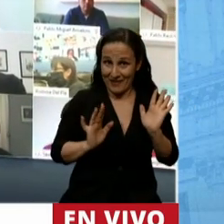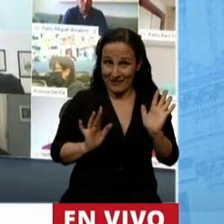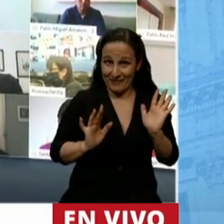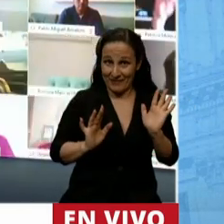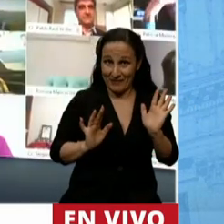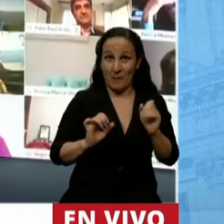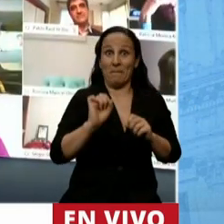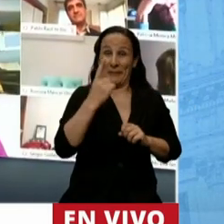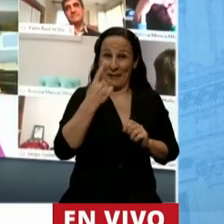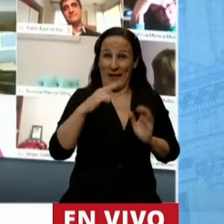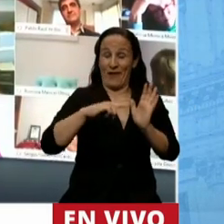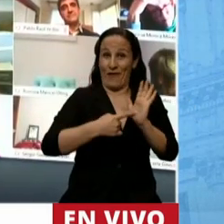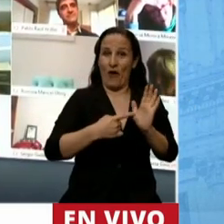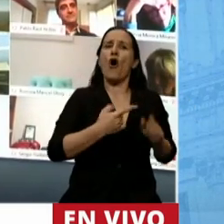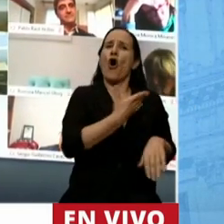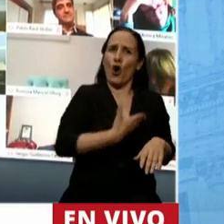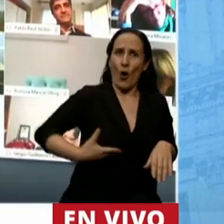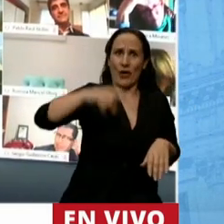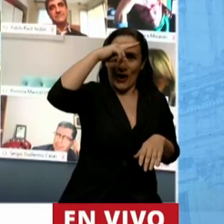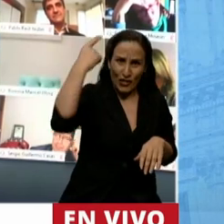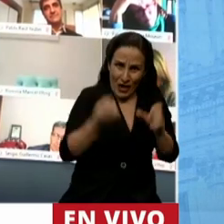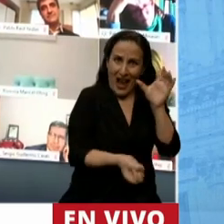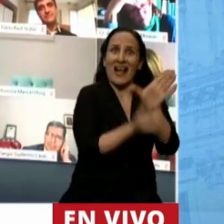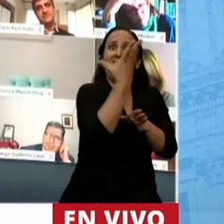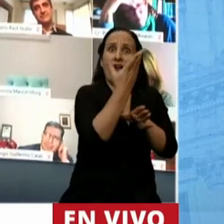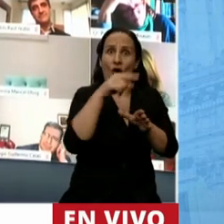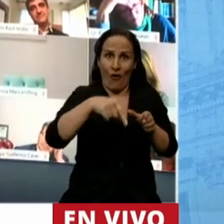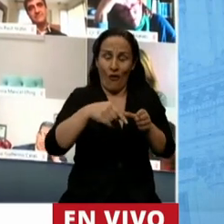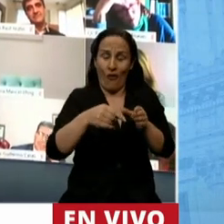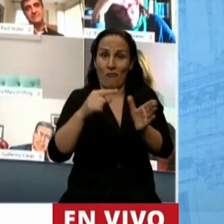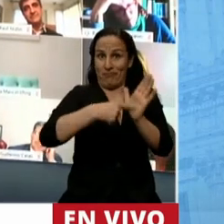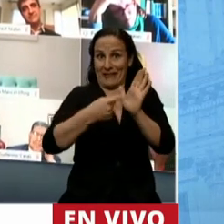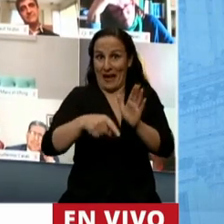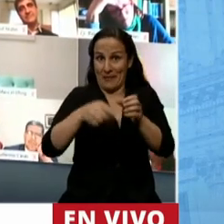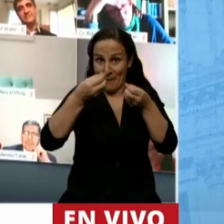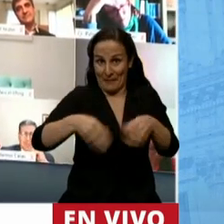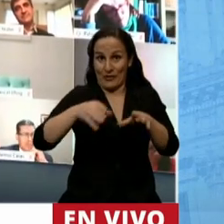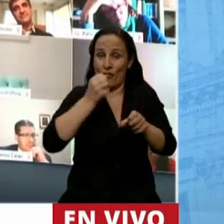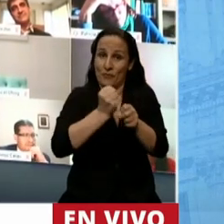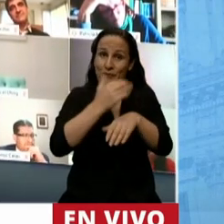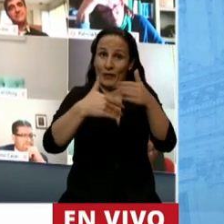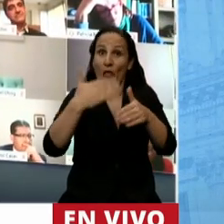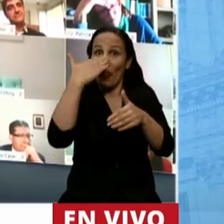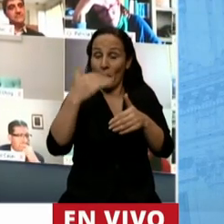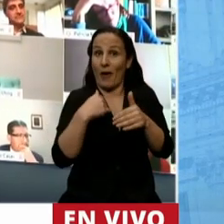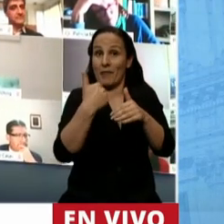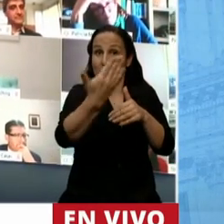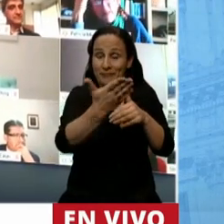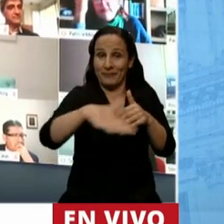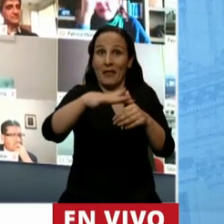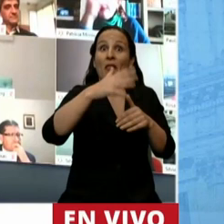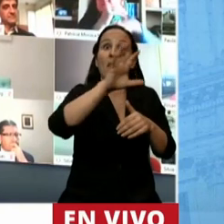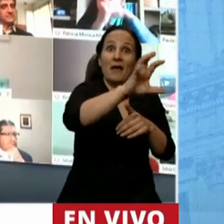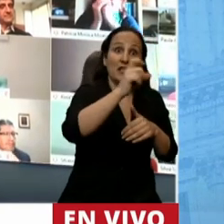desde el gobierno nacional en la ciudad de Buenos Aires y luego se empezó a aplicar en la zona de Lamba en el